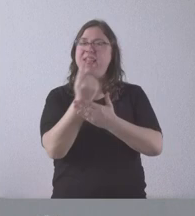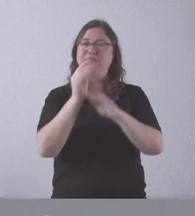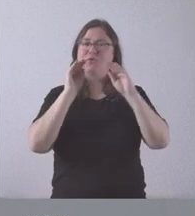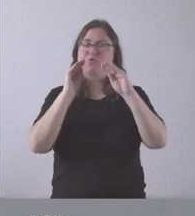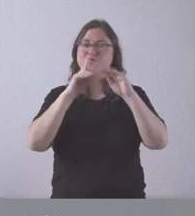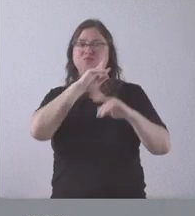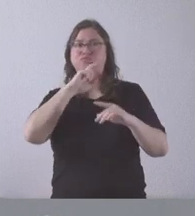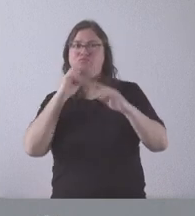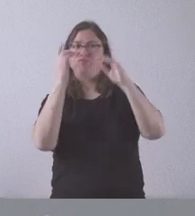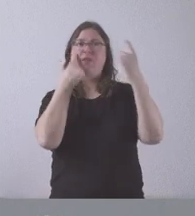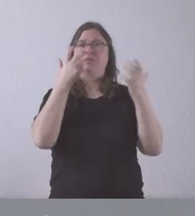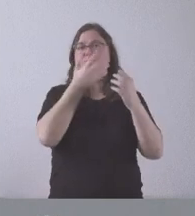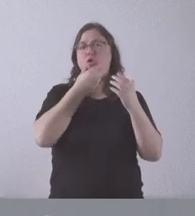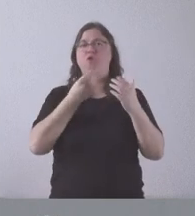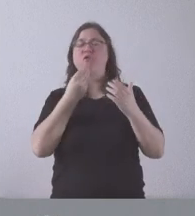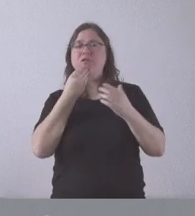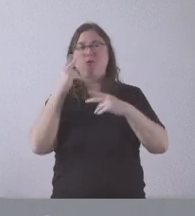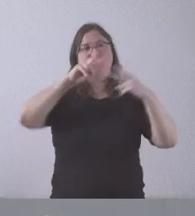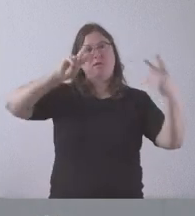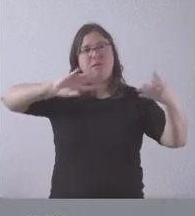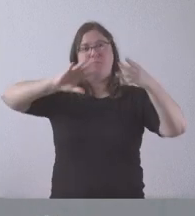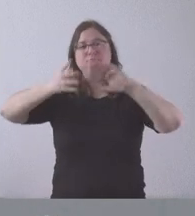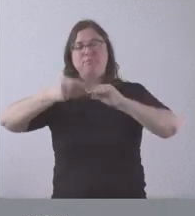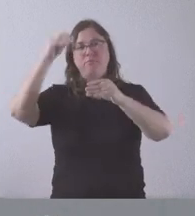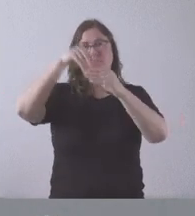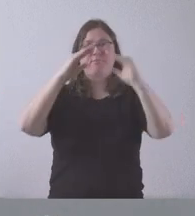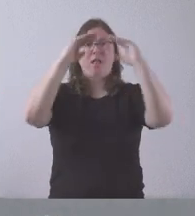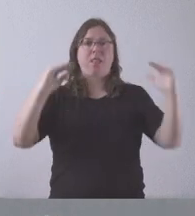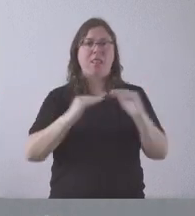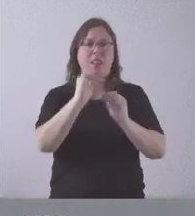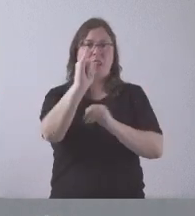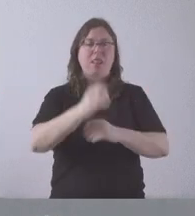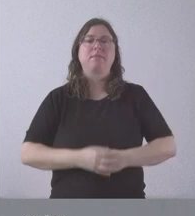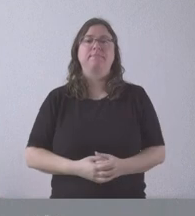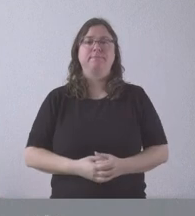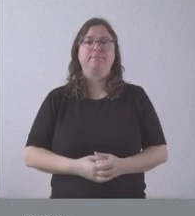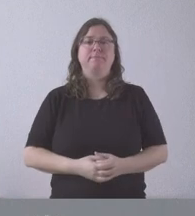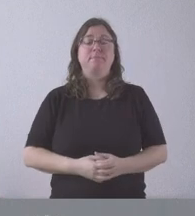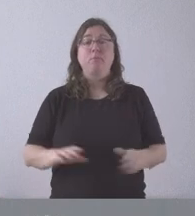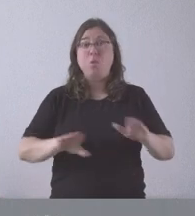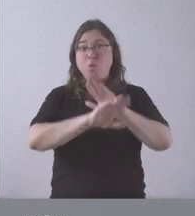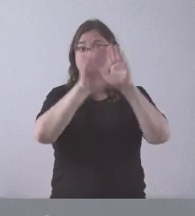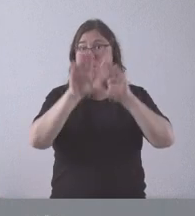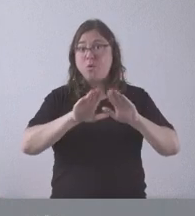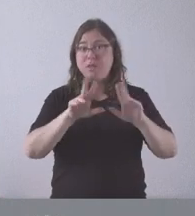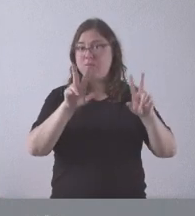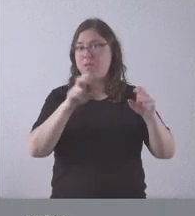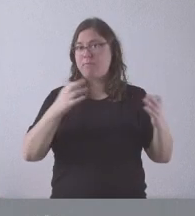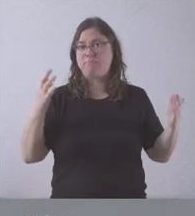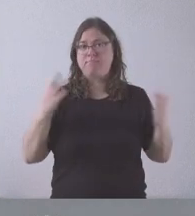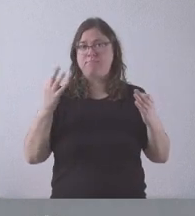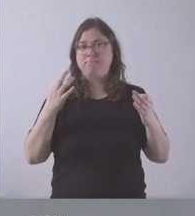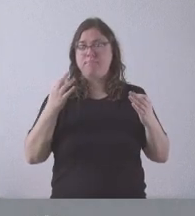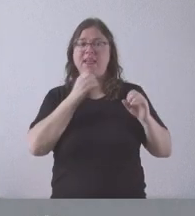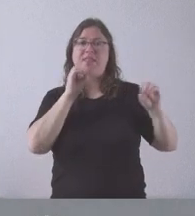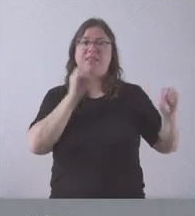valores estéticos, arquitectónicos y paisatajísticos que en él concurren. Y una última cuestión. Un cese